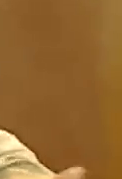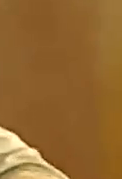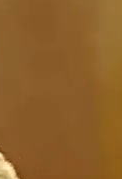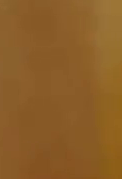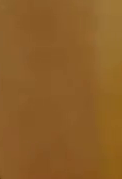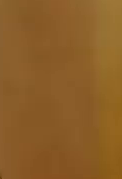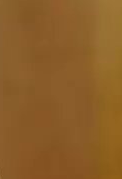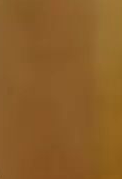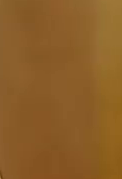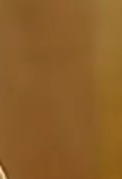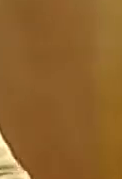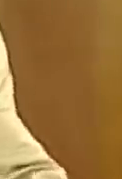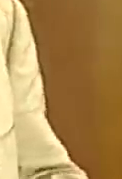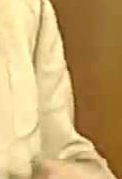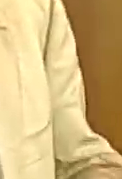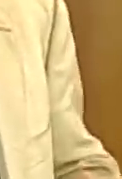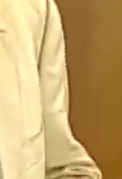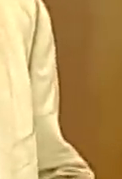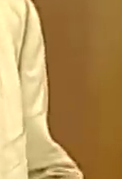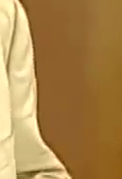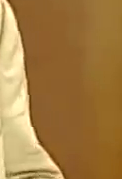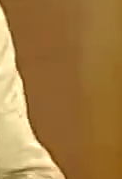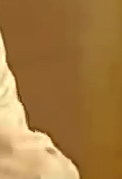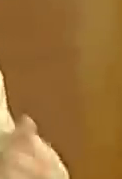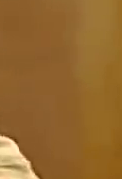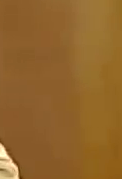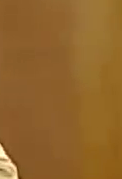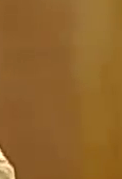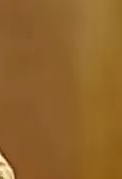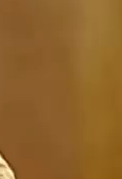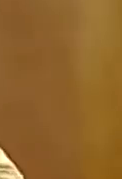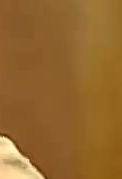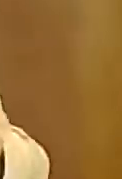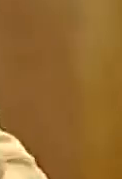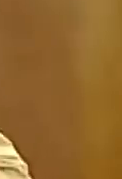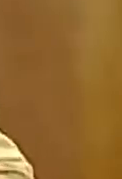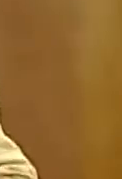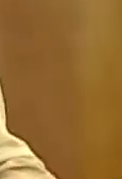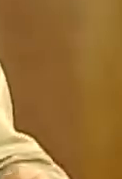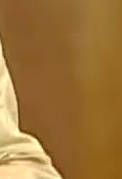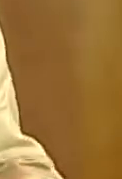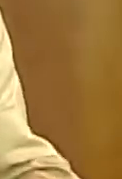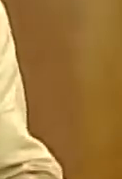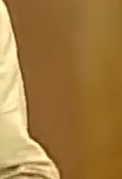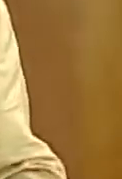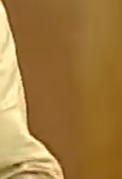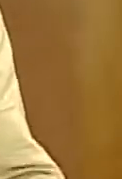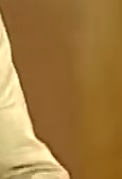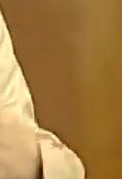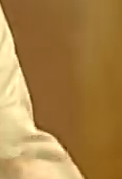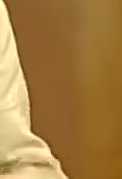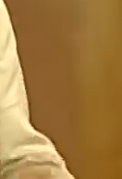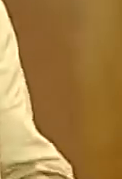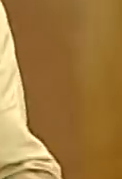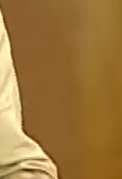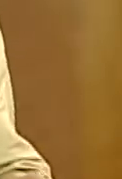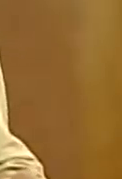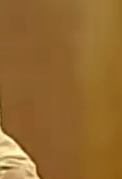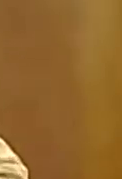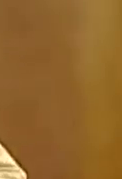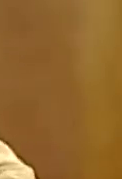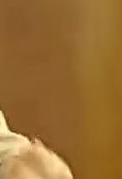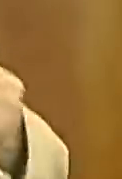país jugándomela pues todavía no soy venezolano no he conseguido la nacionalidad lo cual sería para mí el mayor de los